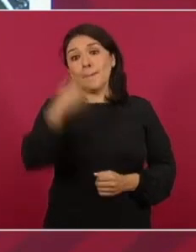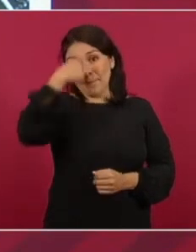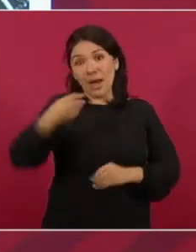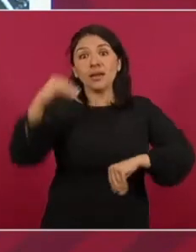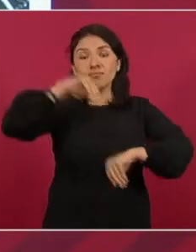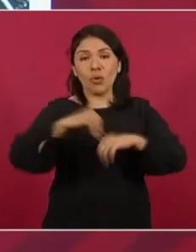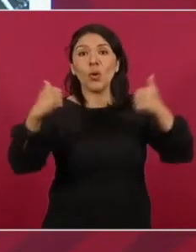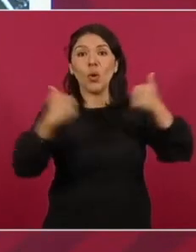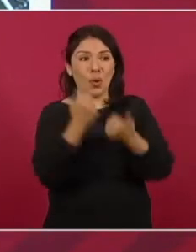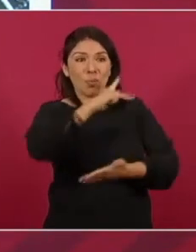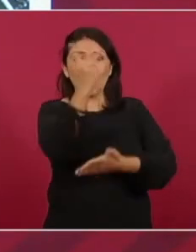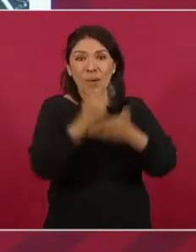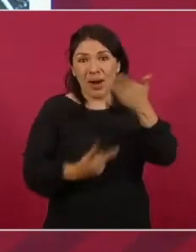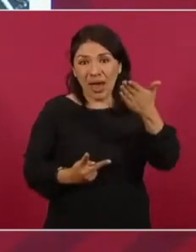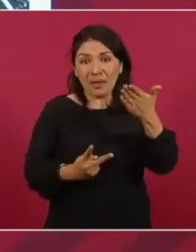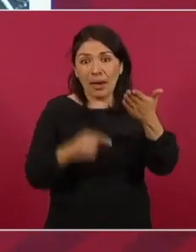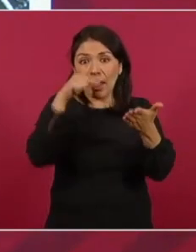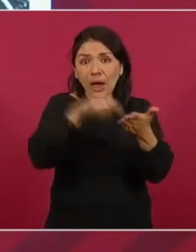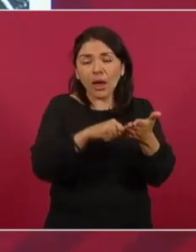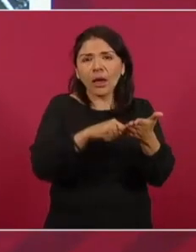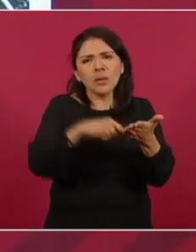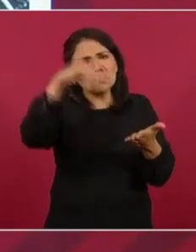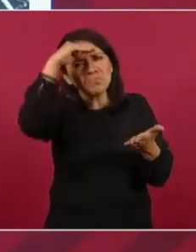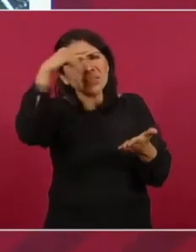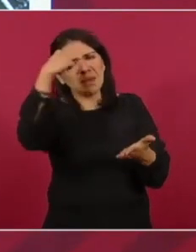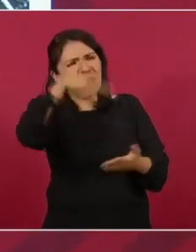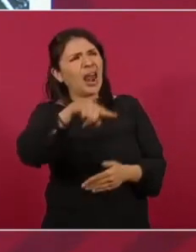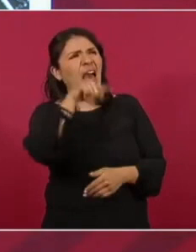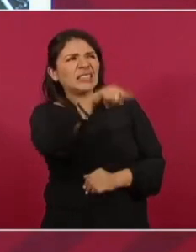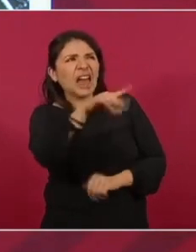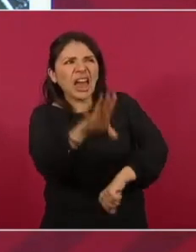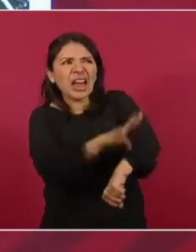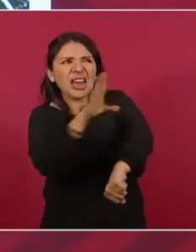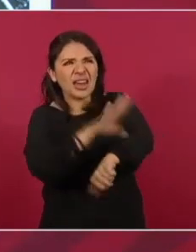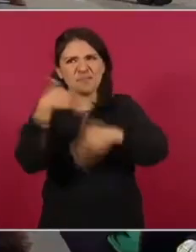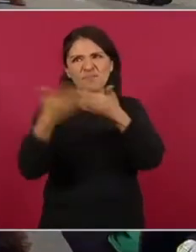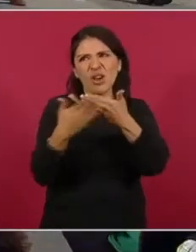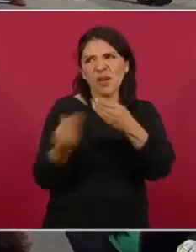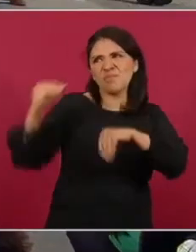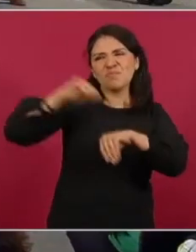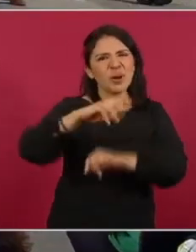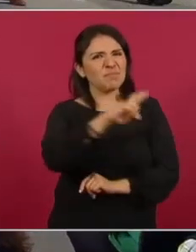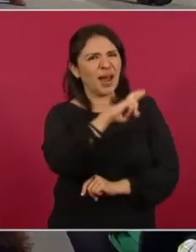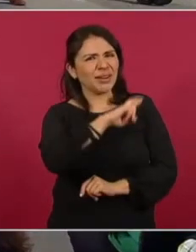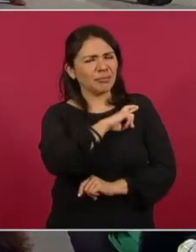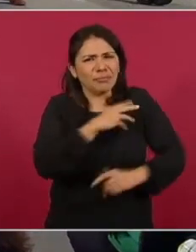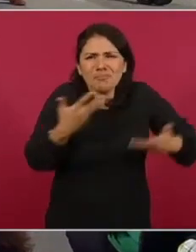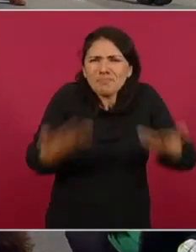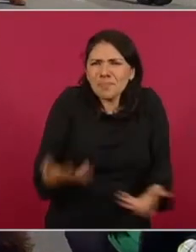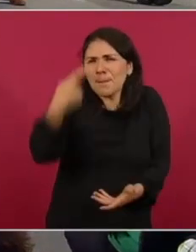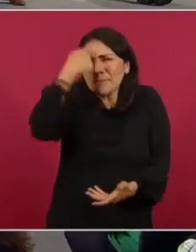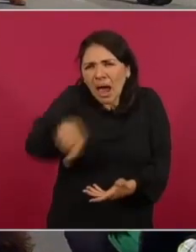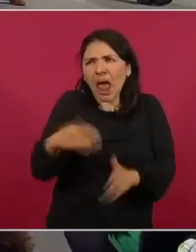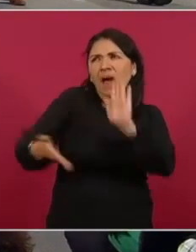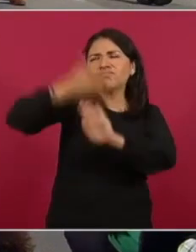privatizar la industria eléctrica. Entonces, ¿para qué hicieron